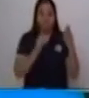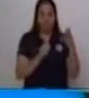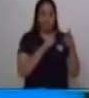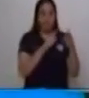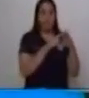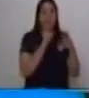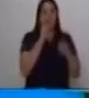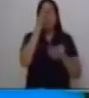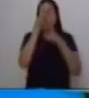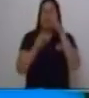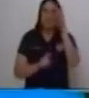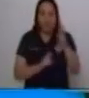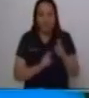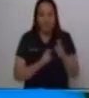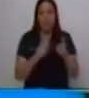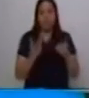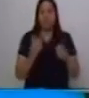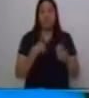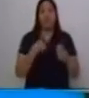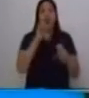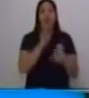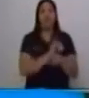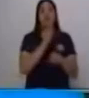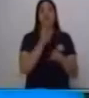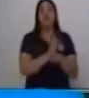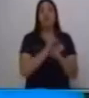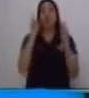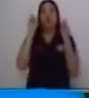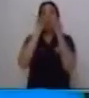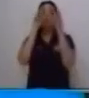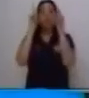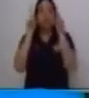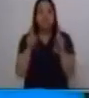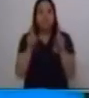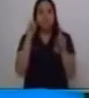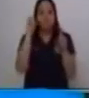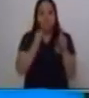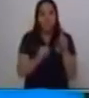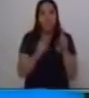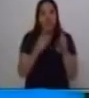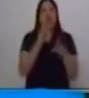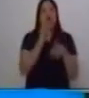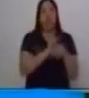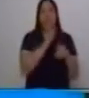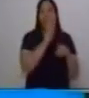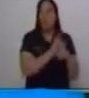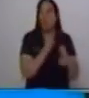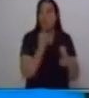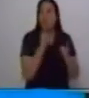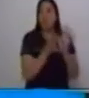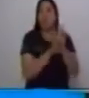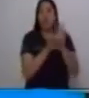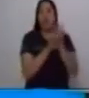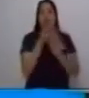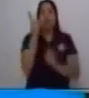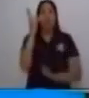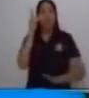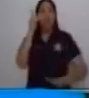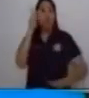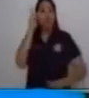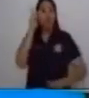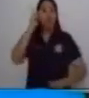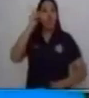En este caso utilizo signos de interrogación porque es una pregunta y la palabra ¿dónde? La tindo.